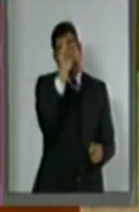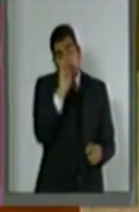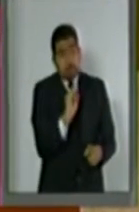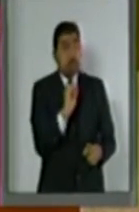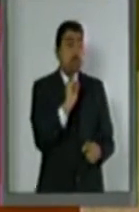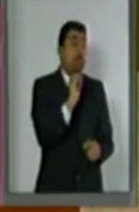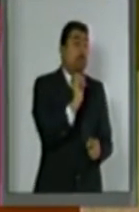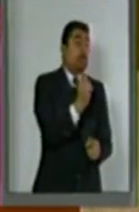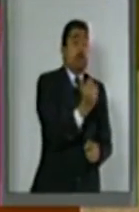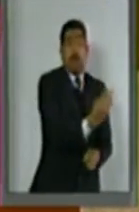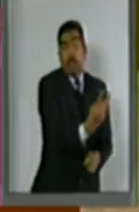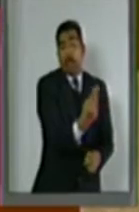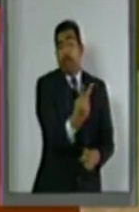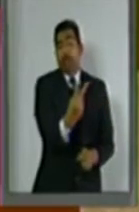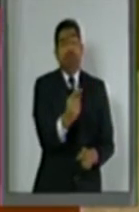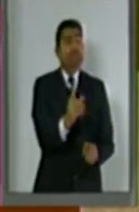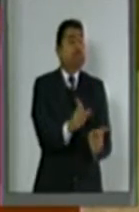empleadores.